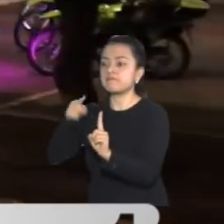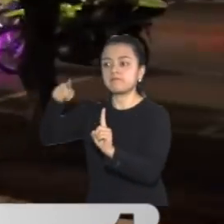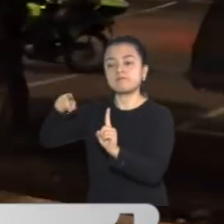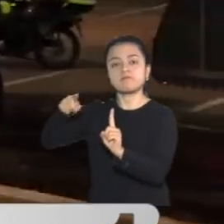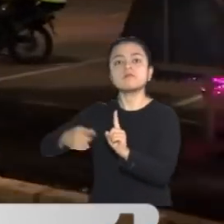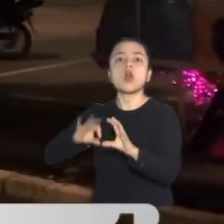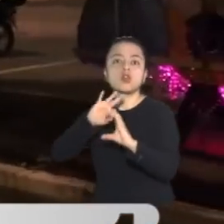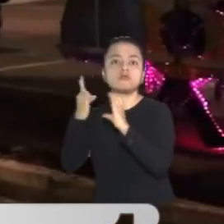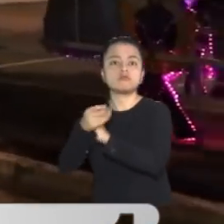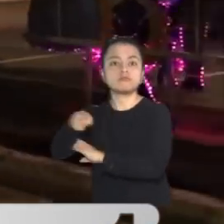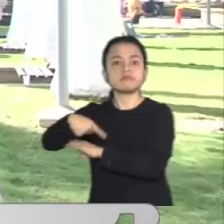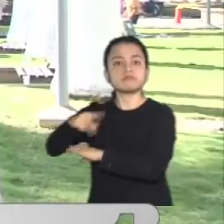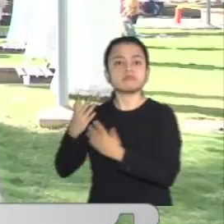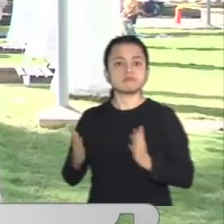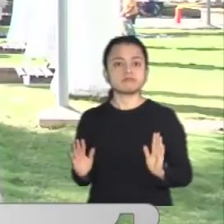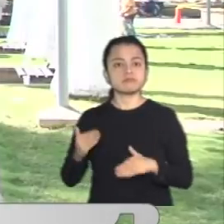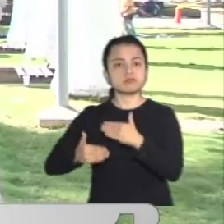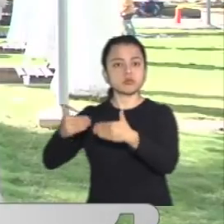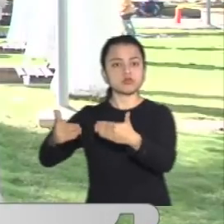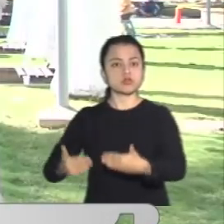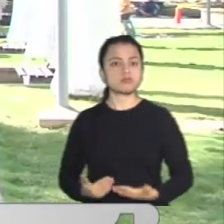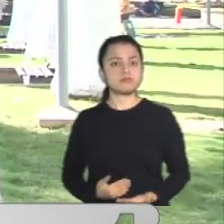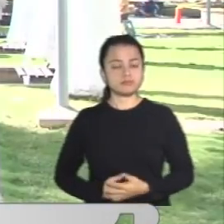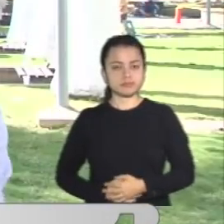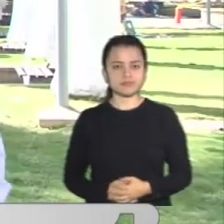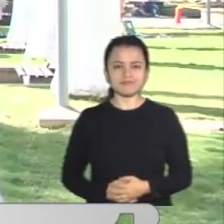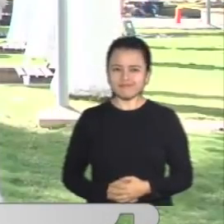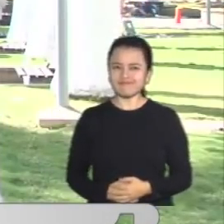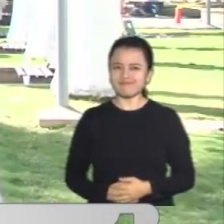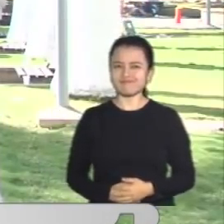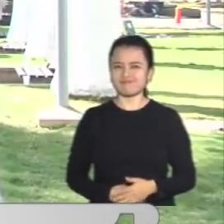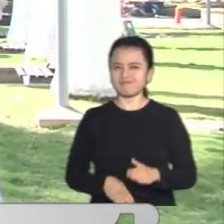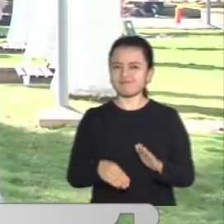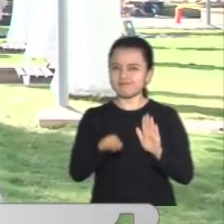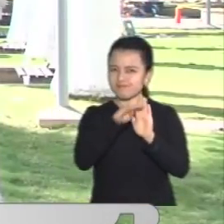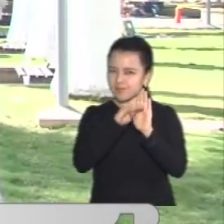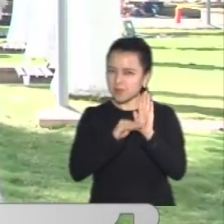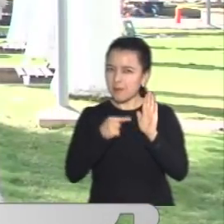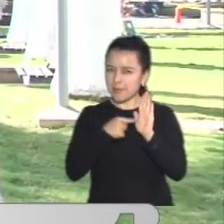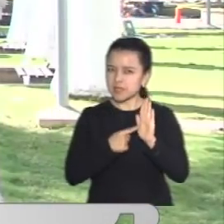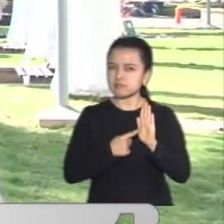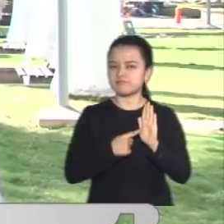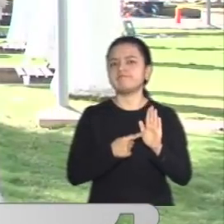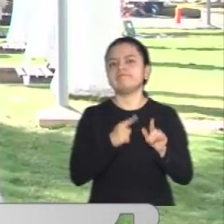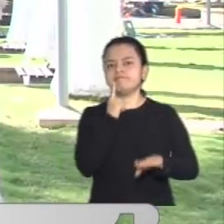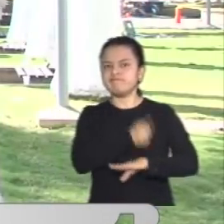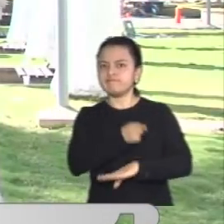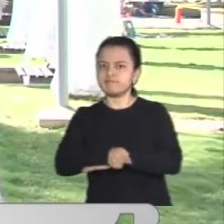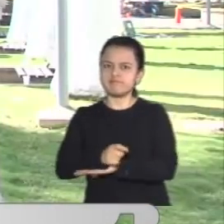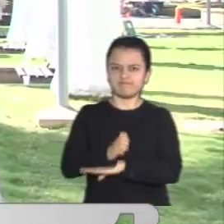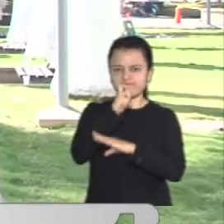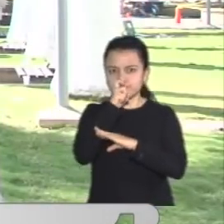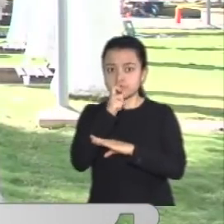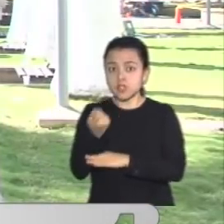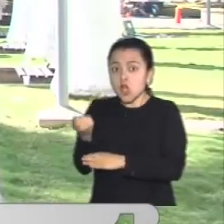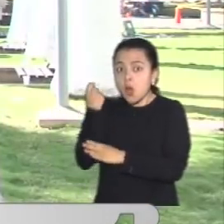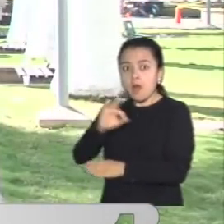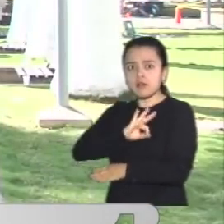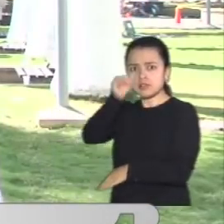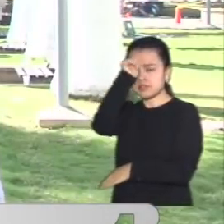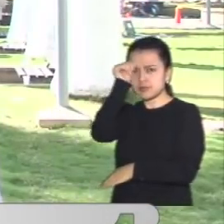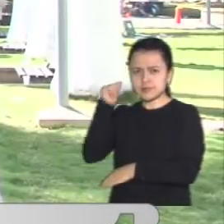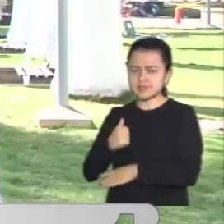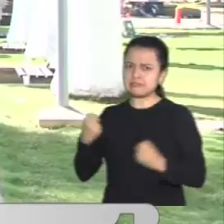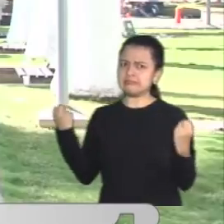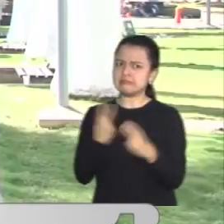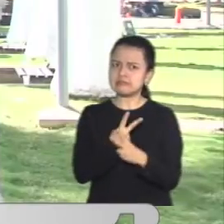el debido proceso. Y estas medidas se toman después de un fin de semana violento en el área metropolitana de Bucaramanga y